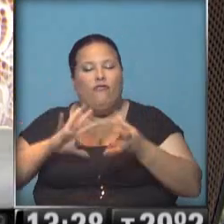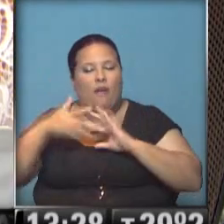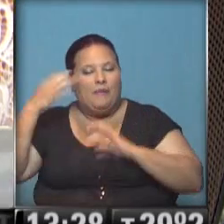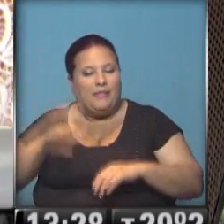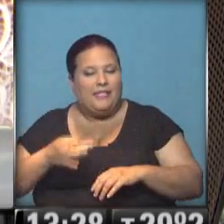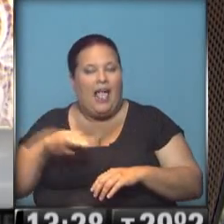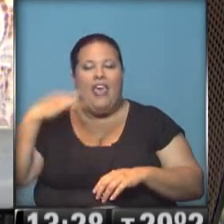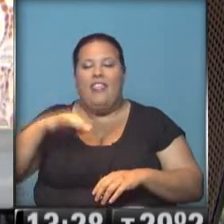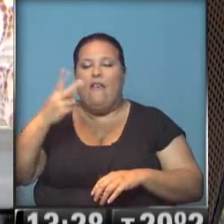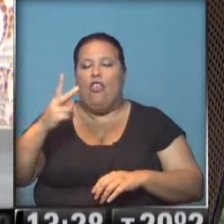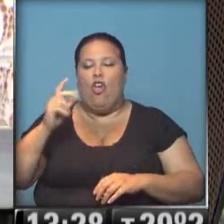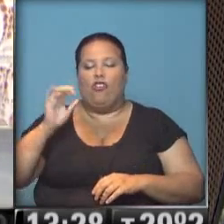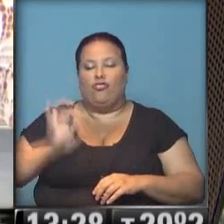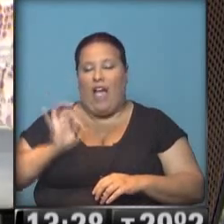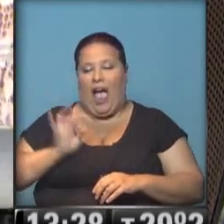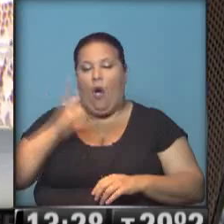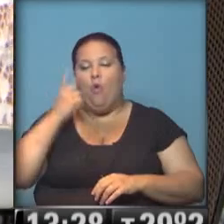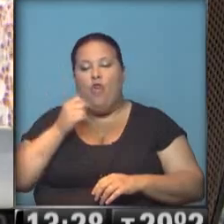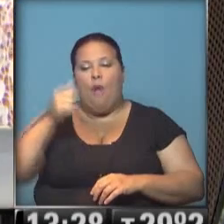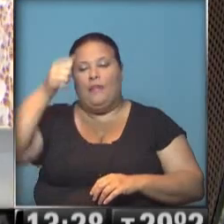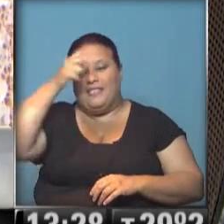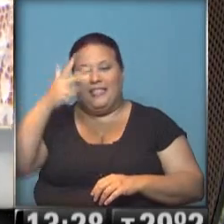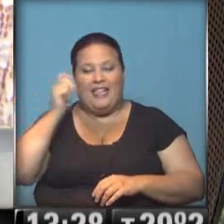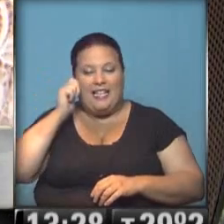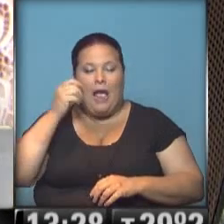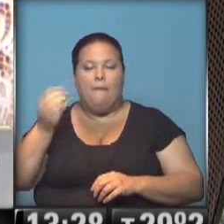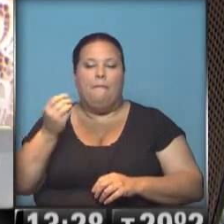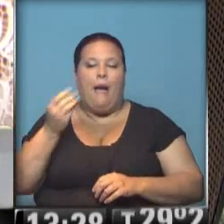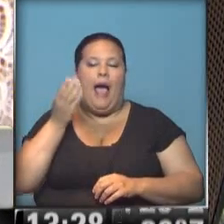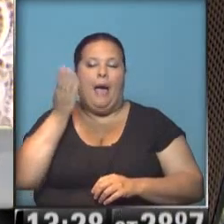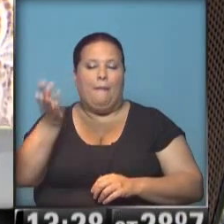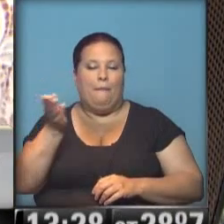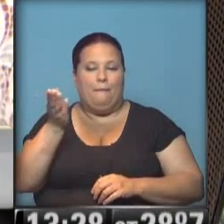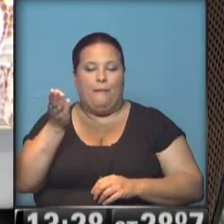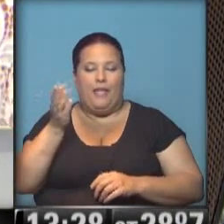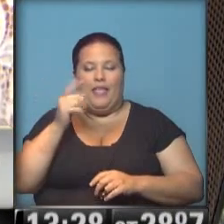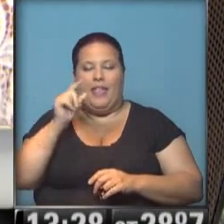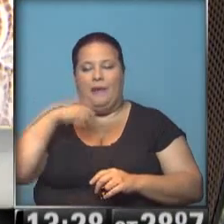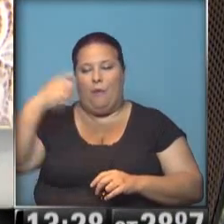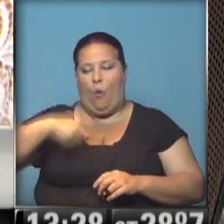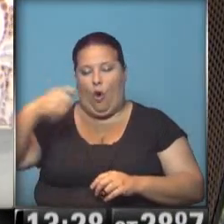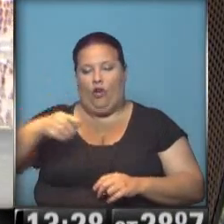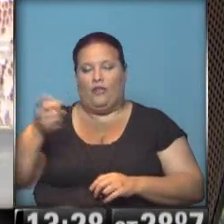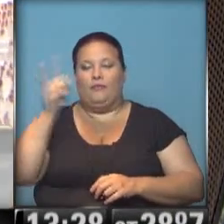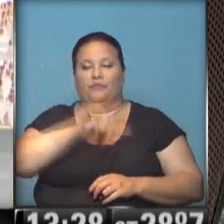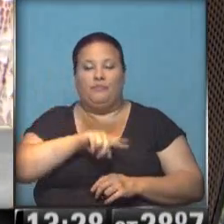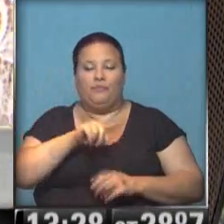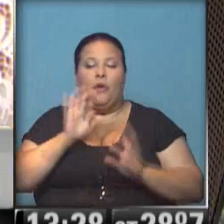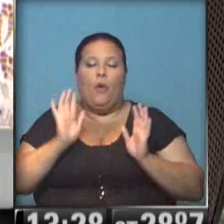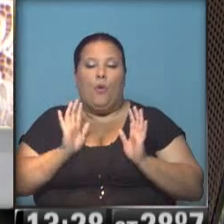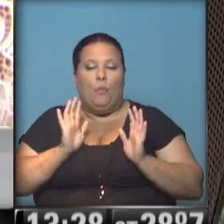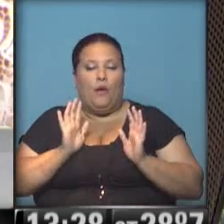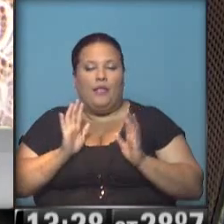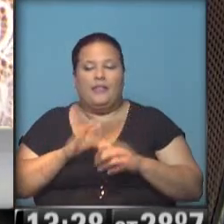tiene que tener por lo menos dos años. Es decir, en el caso de un hombre, 63 años para poder pedir la moratoria. En el caso de él, como es tal vez